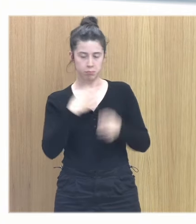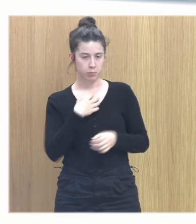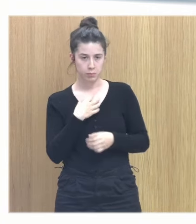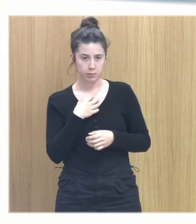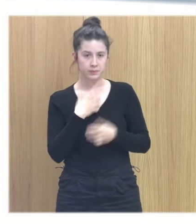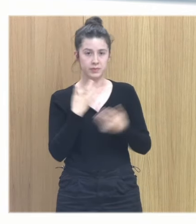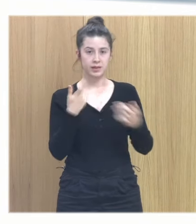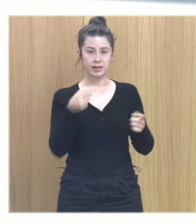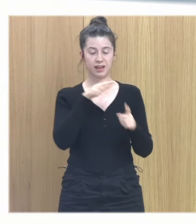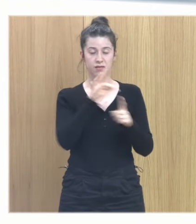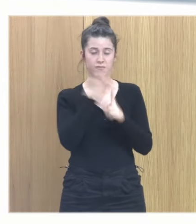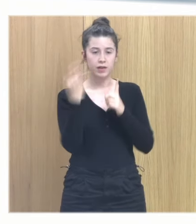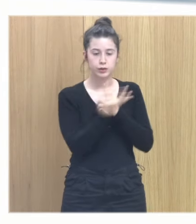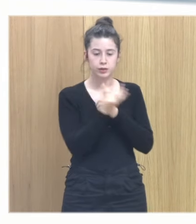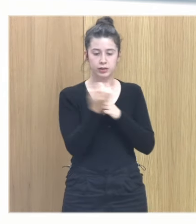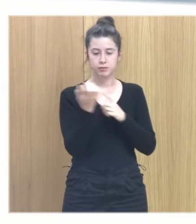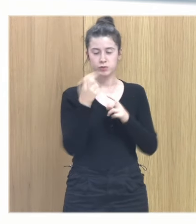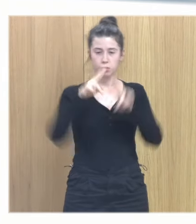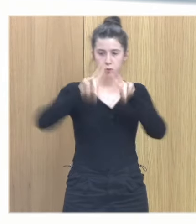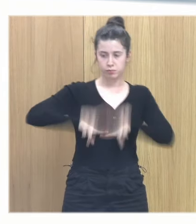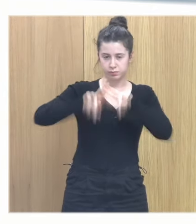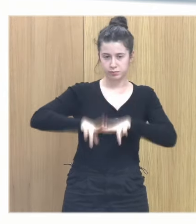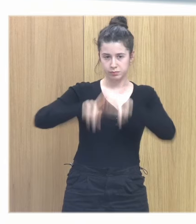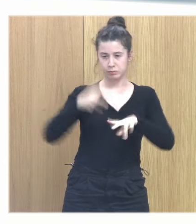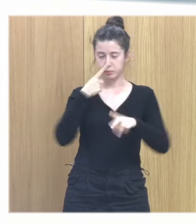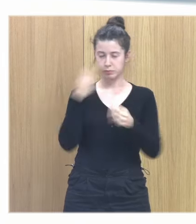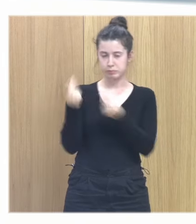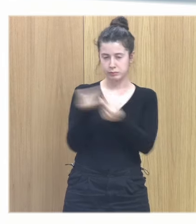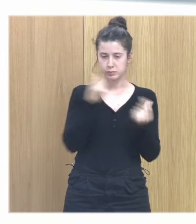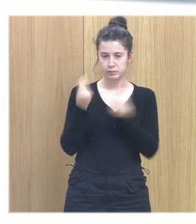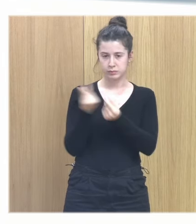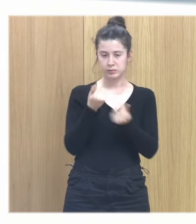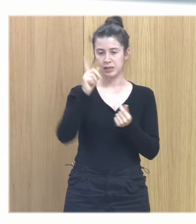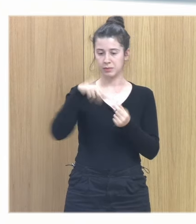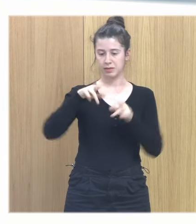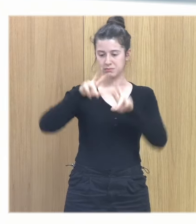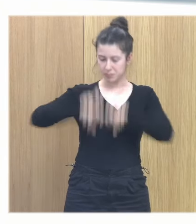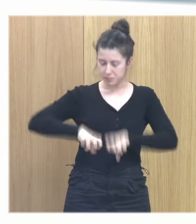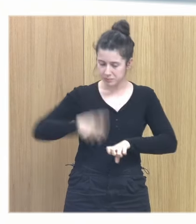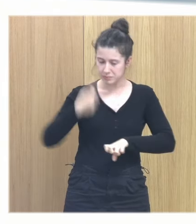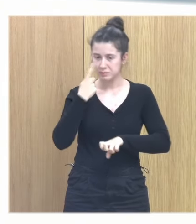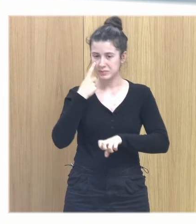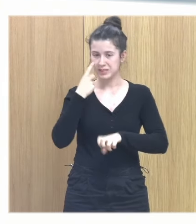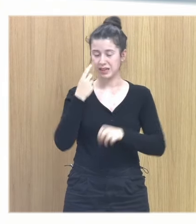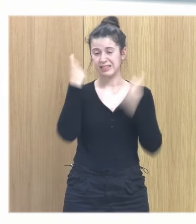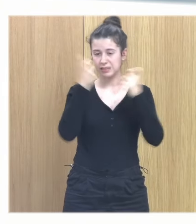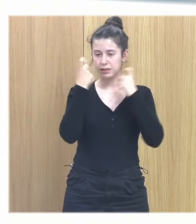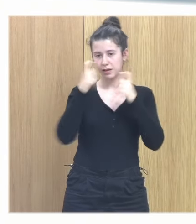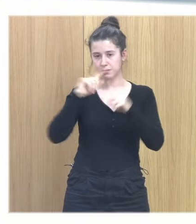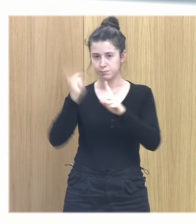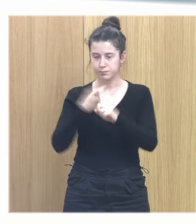para saber para poder intuir cuándo empezó o al menos investigarlo y tratar de averiguarlo porque